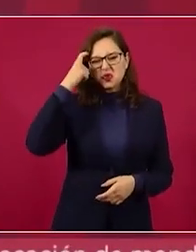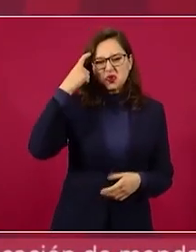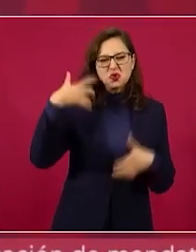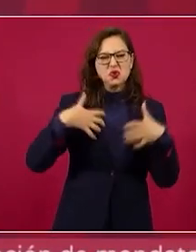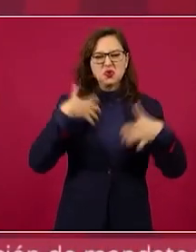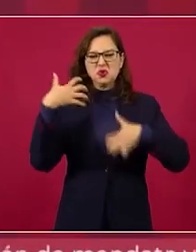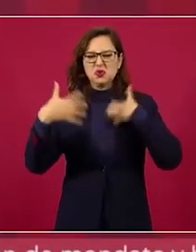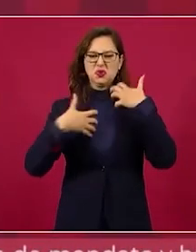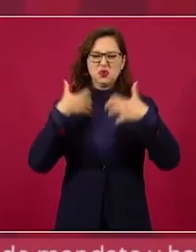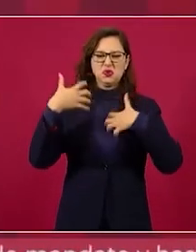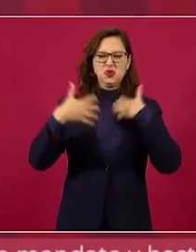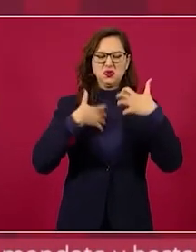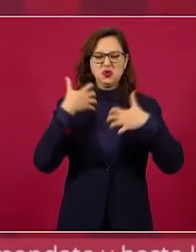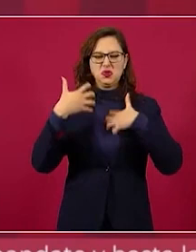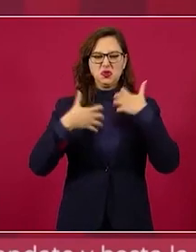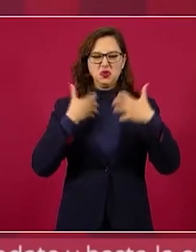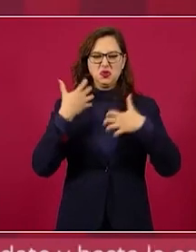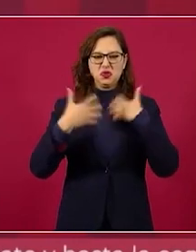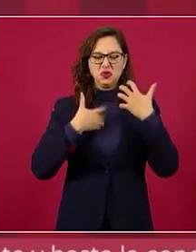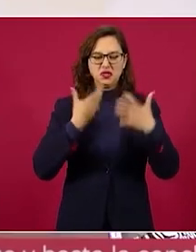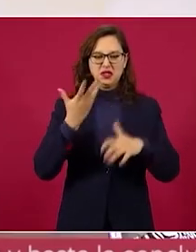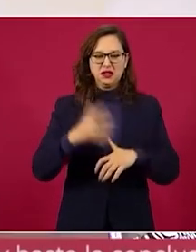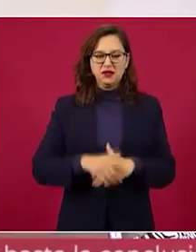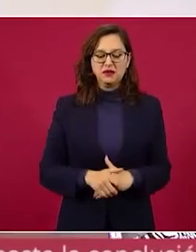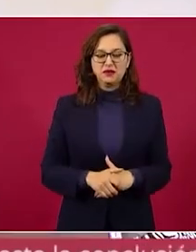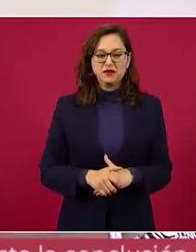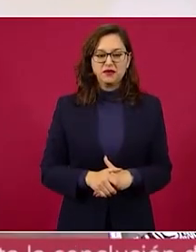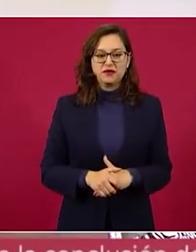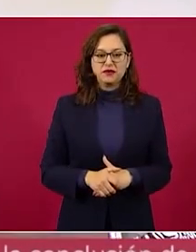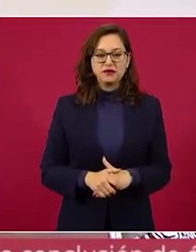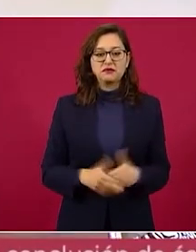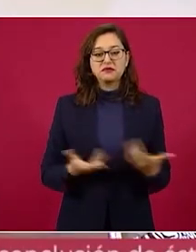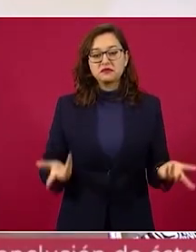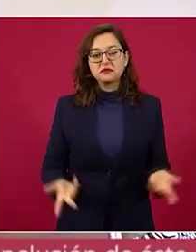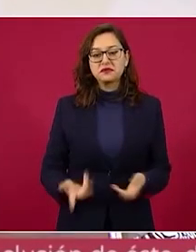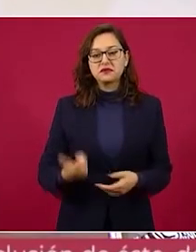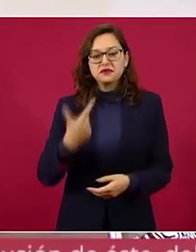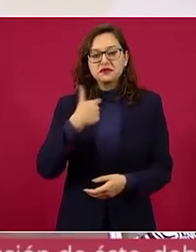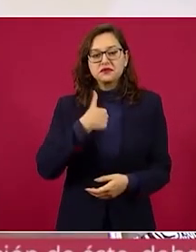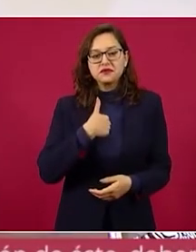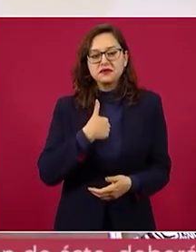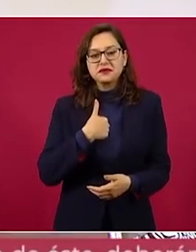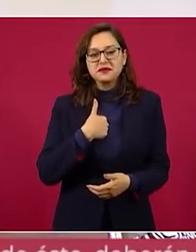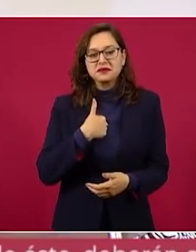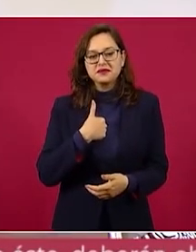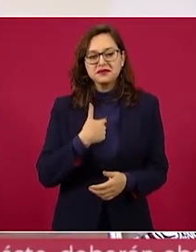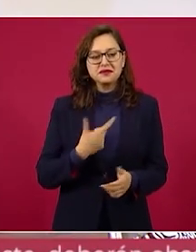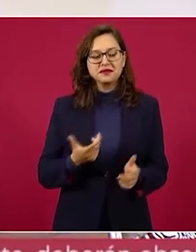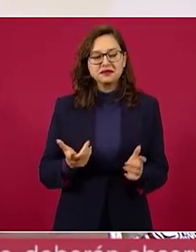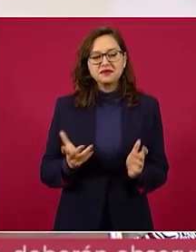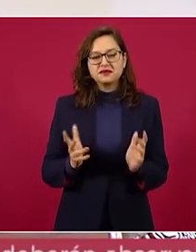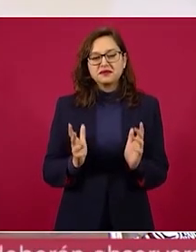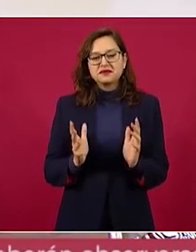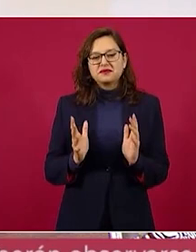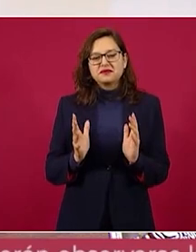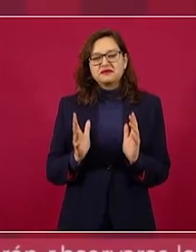yo ya soy del altiplano este